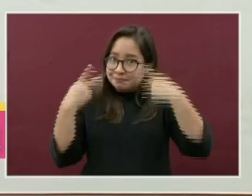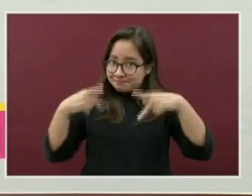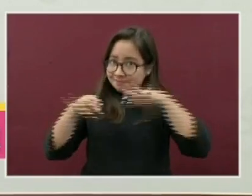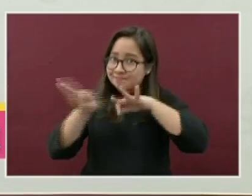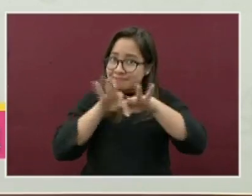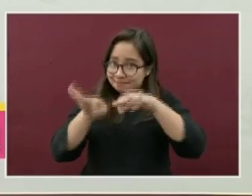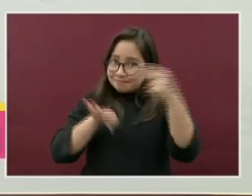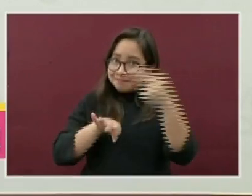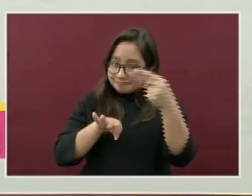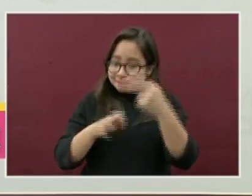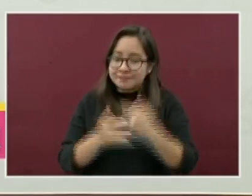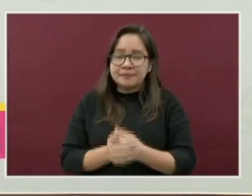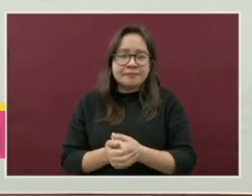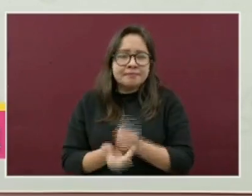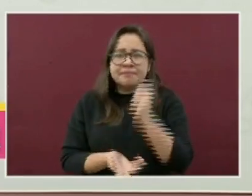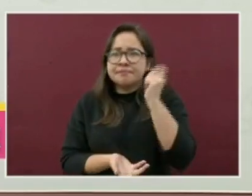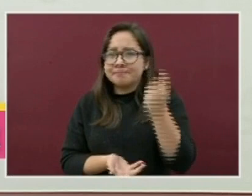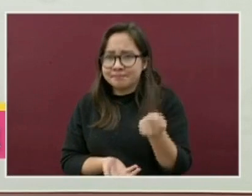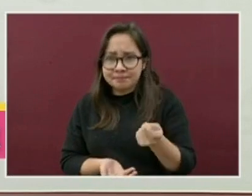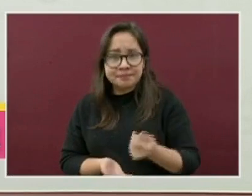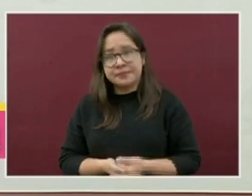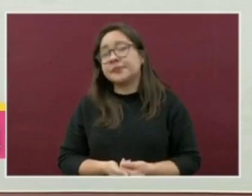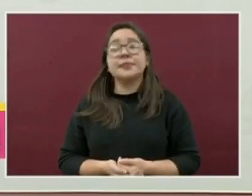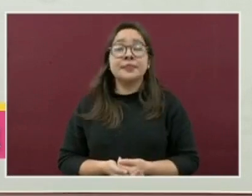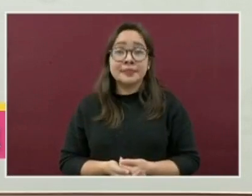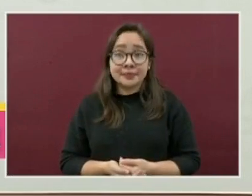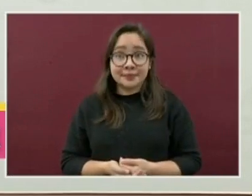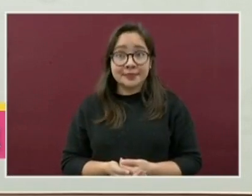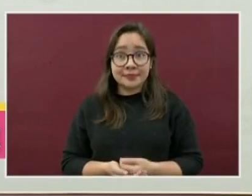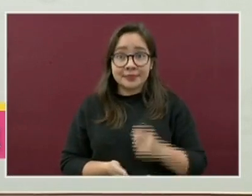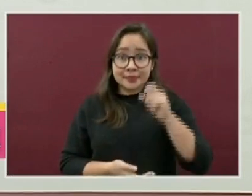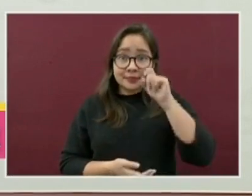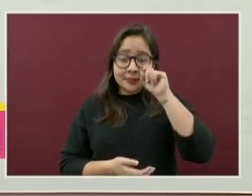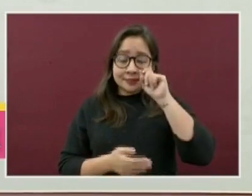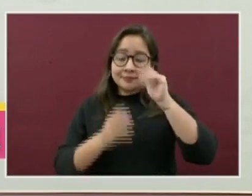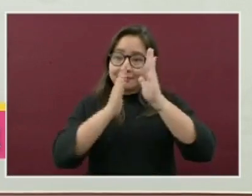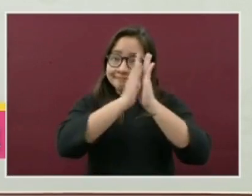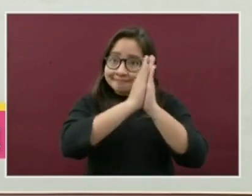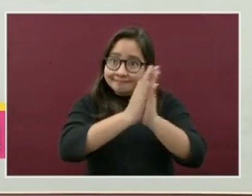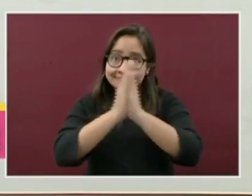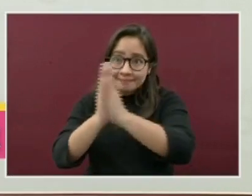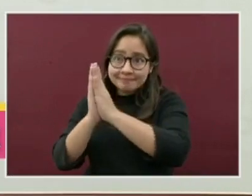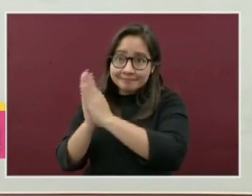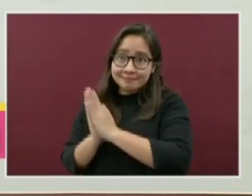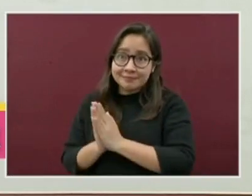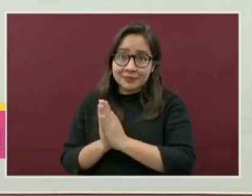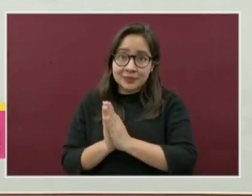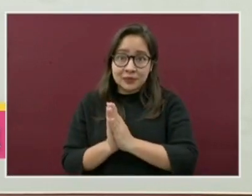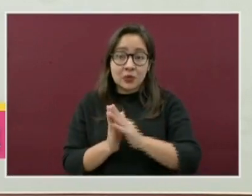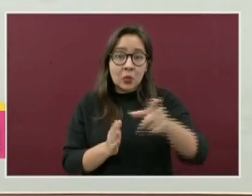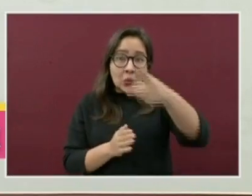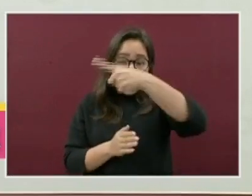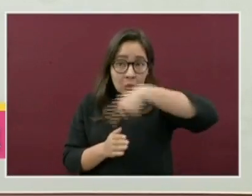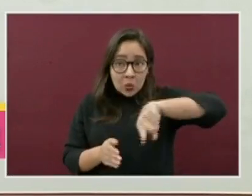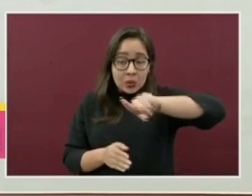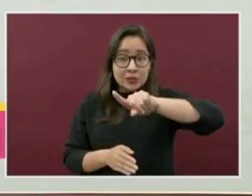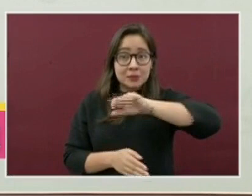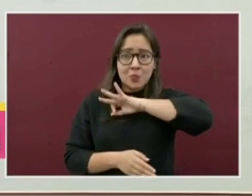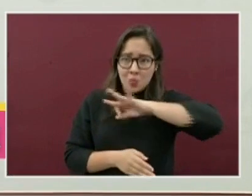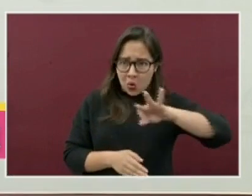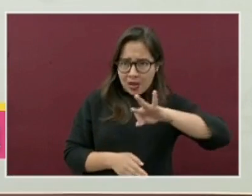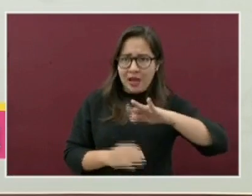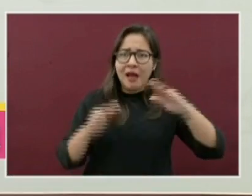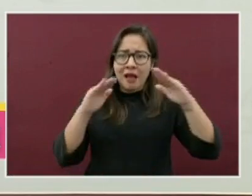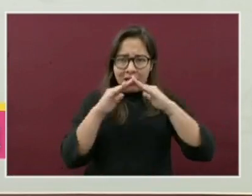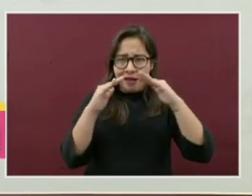Es decir, miren ustedes, que en la medida posible también pueden realizar el trabajo desde sus